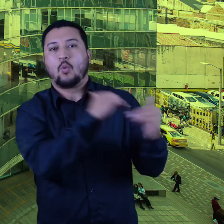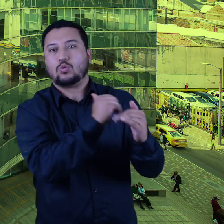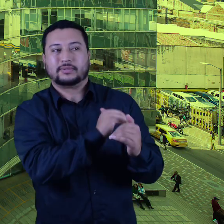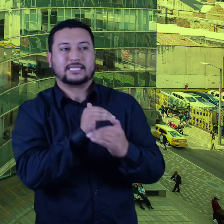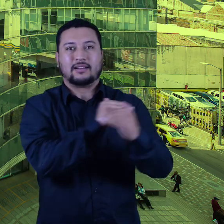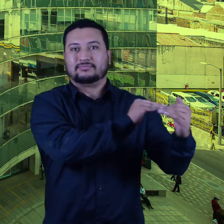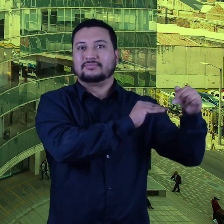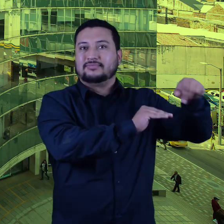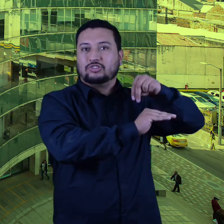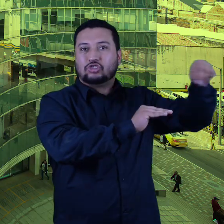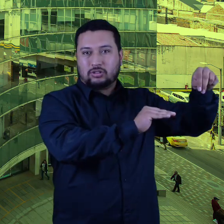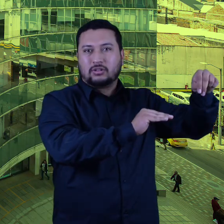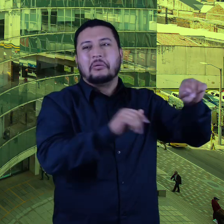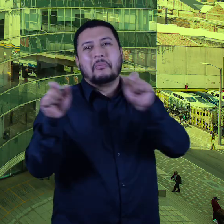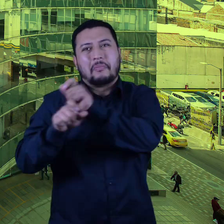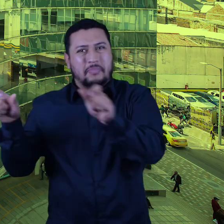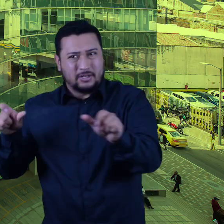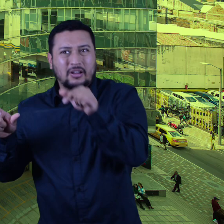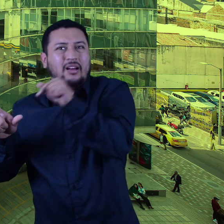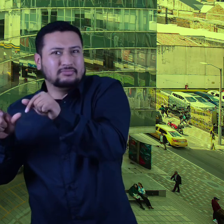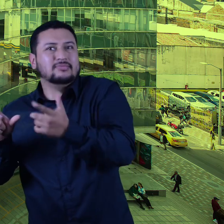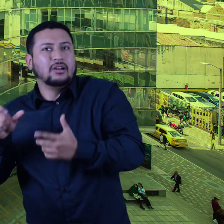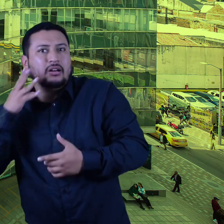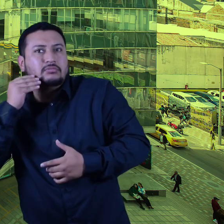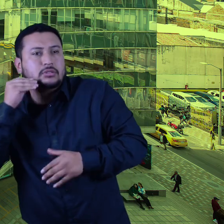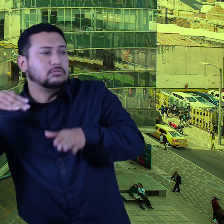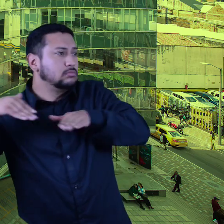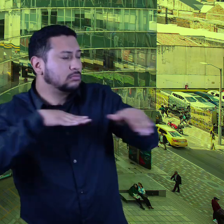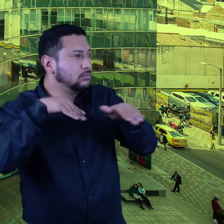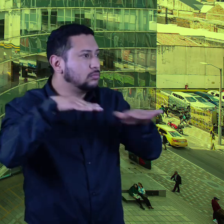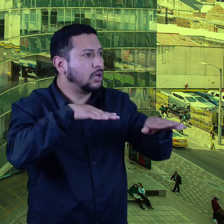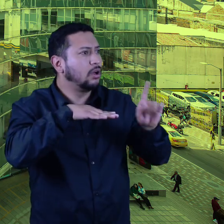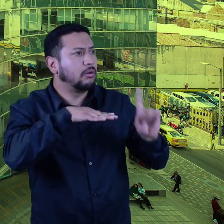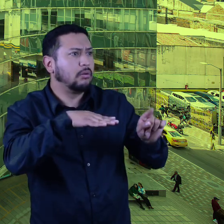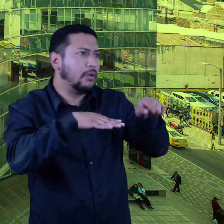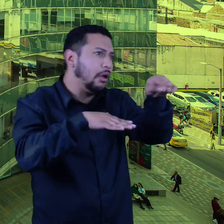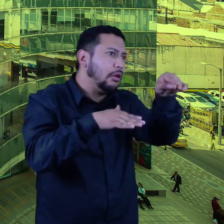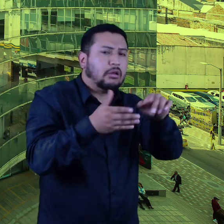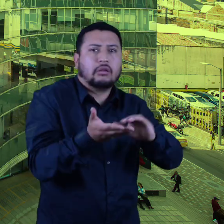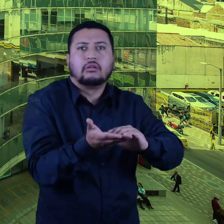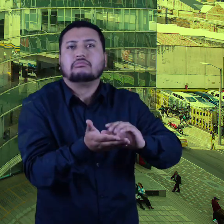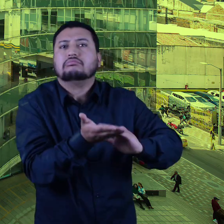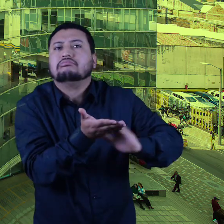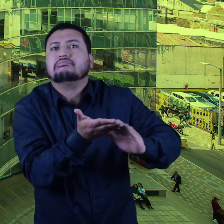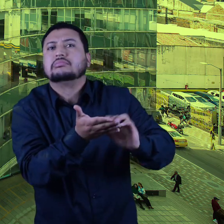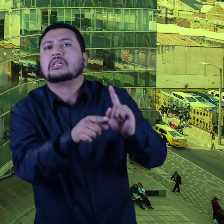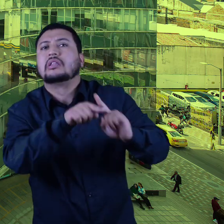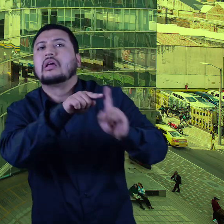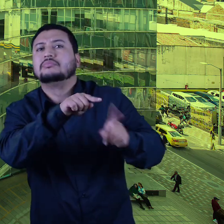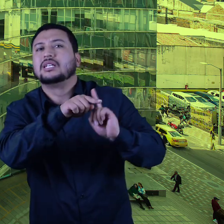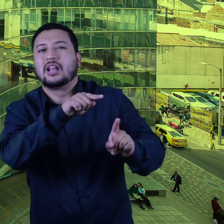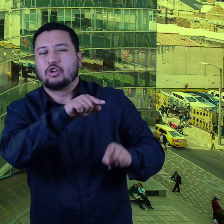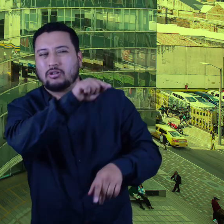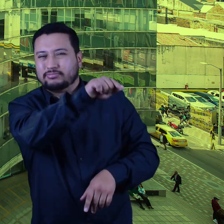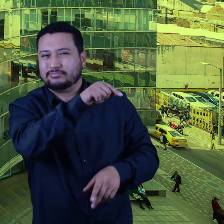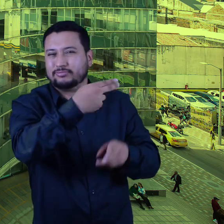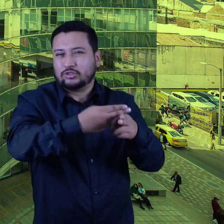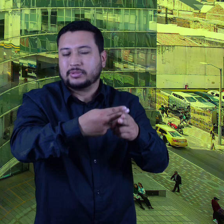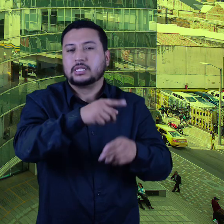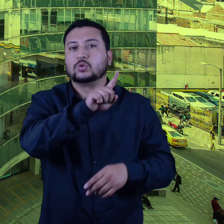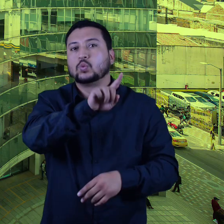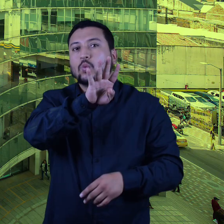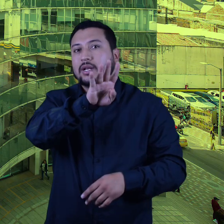puntos de la Autopista Norte donde a raíz de una ampliación de estaciones de Transmilenio, la de la 146 y la de Toberín,